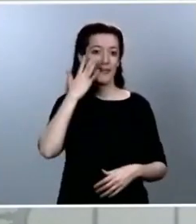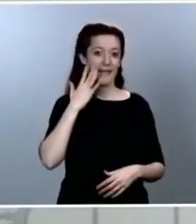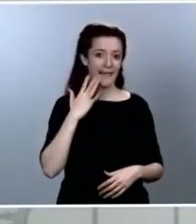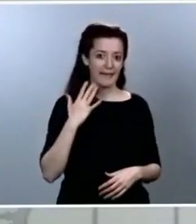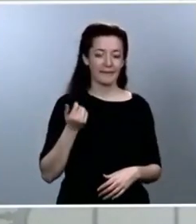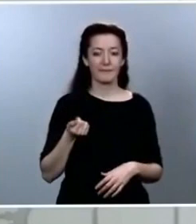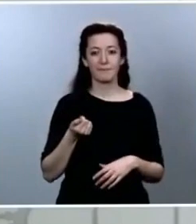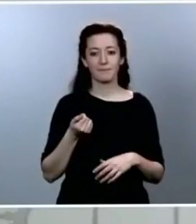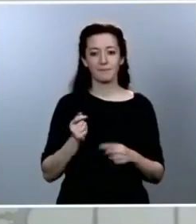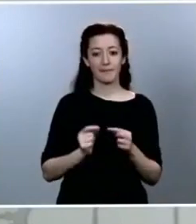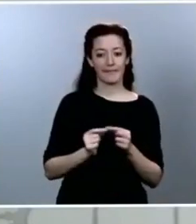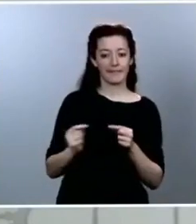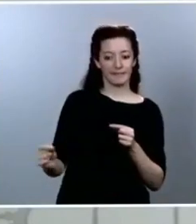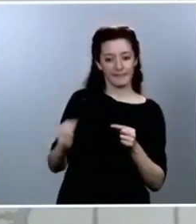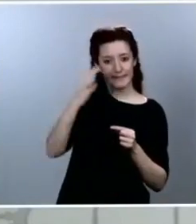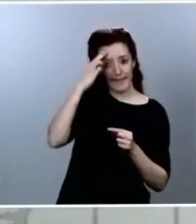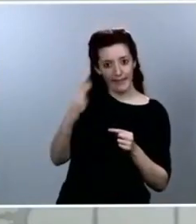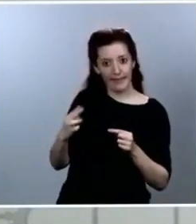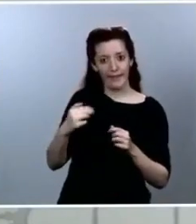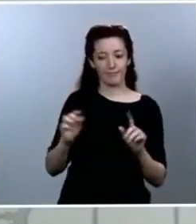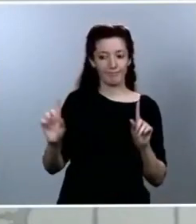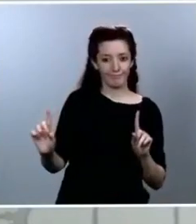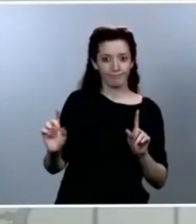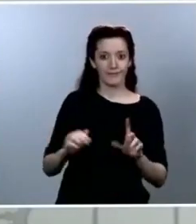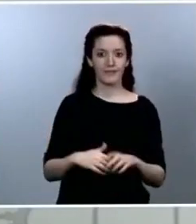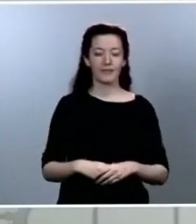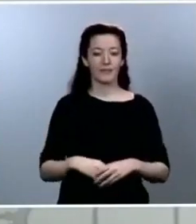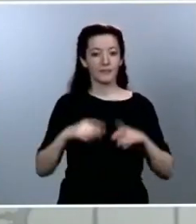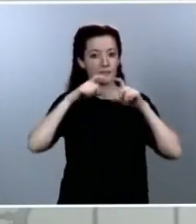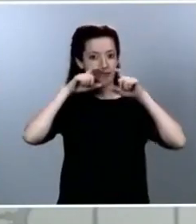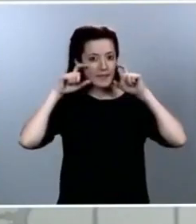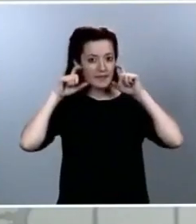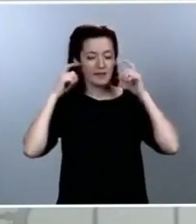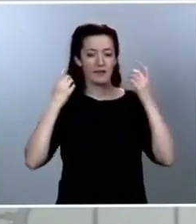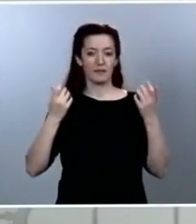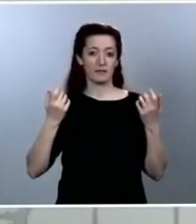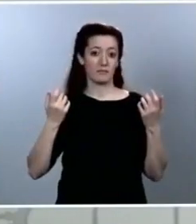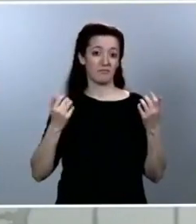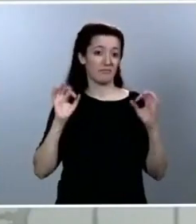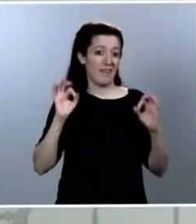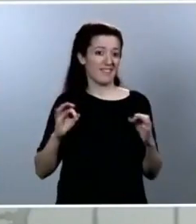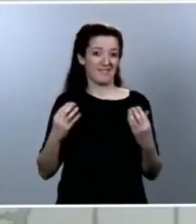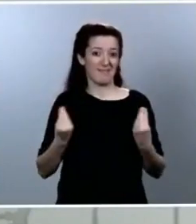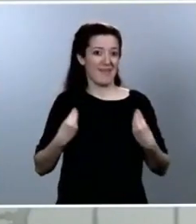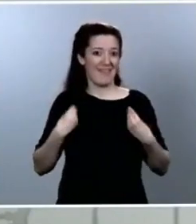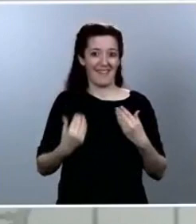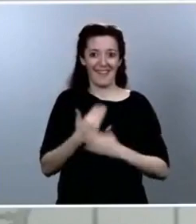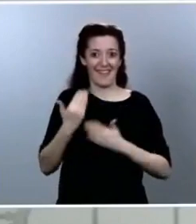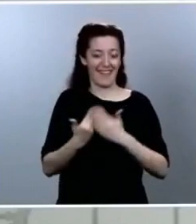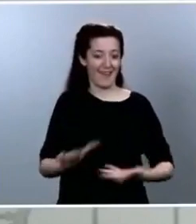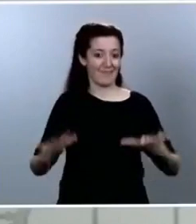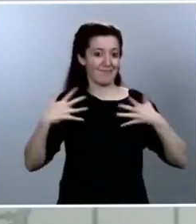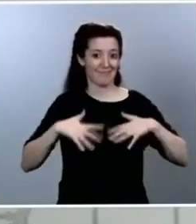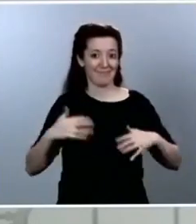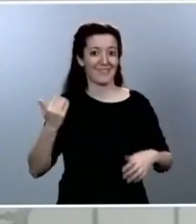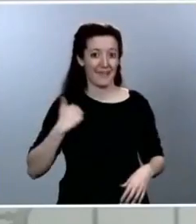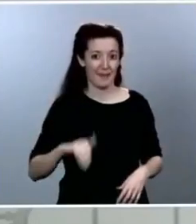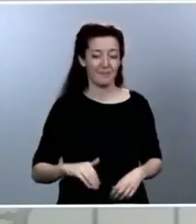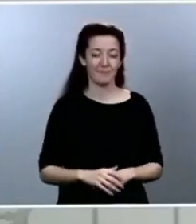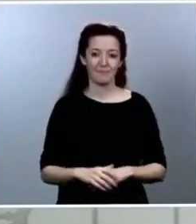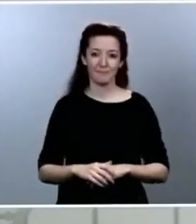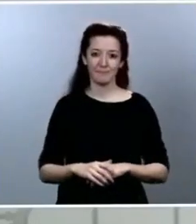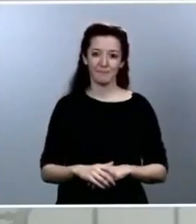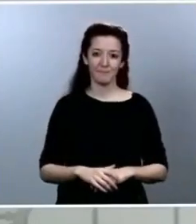en fin, todo lo que hemos incorporado a nuestra cotidianidad. Y estos van a ser los criterios, los